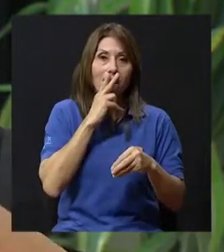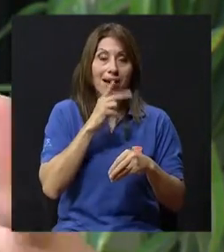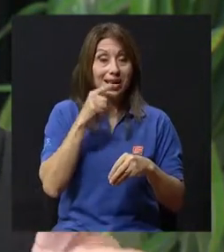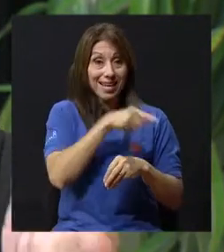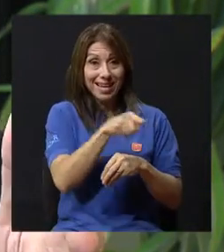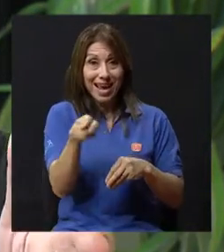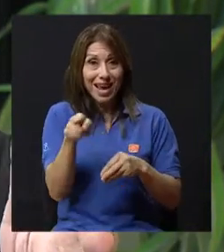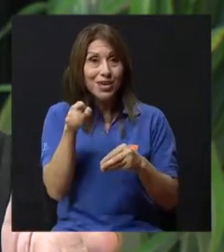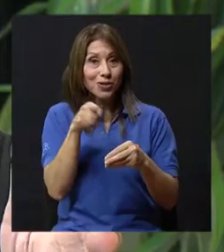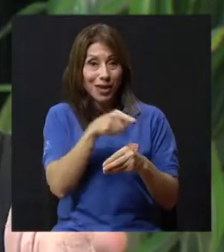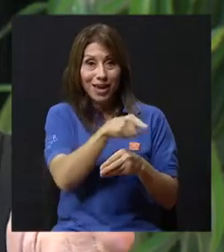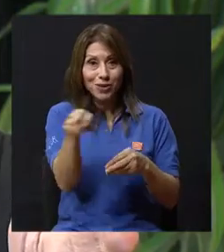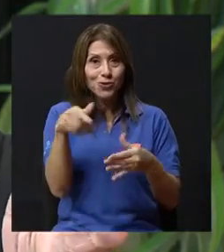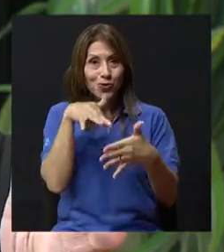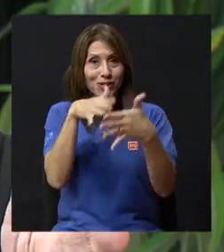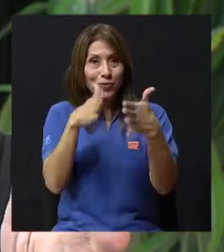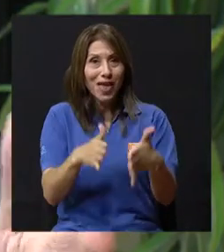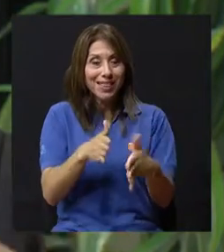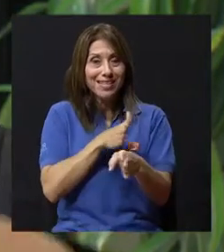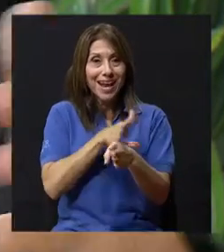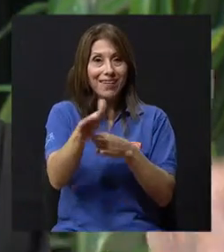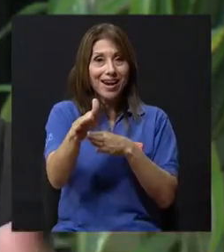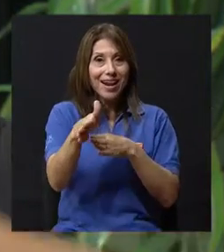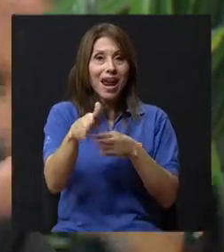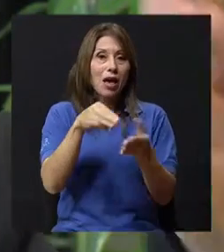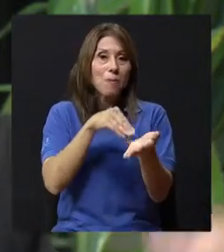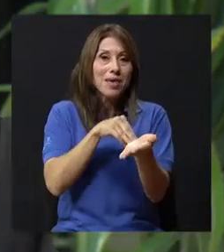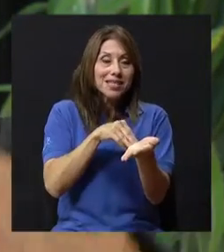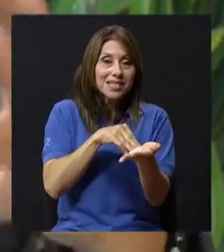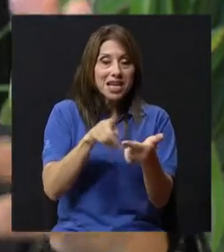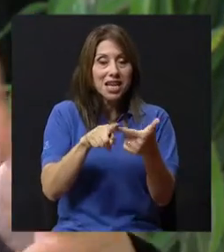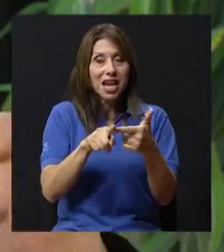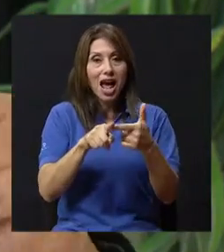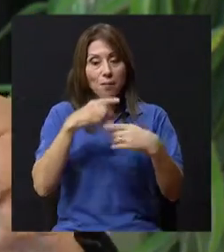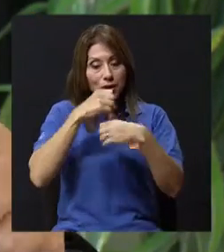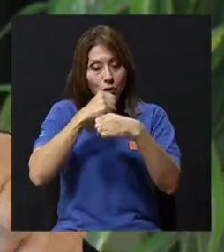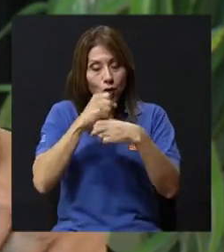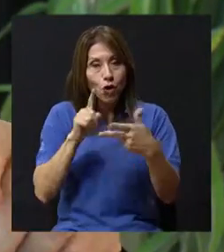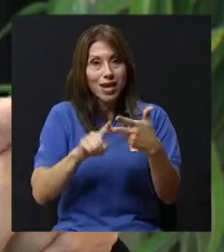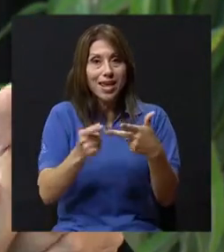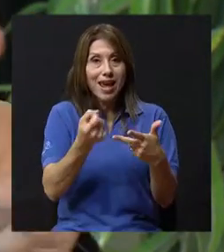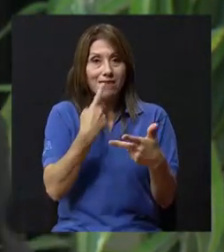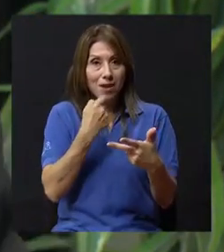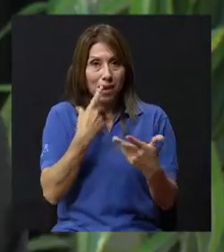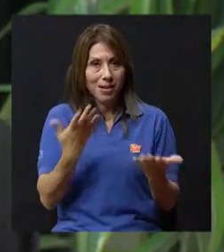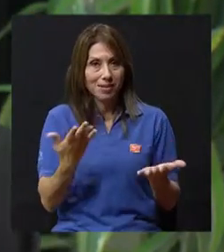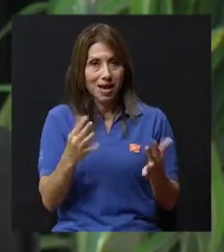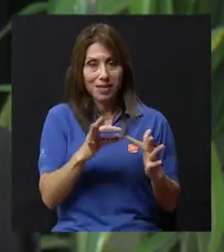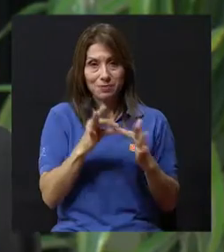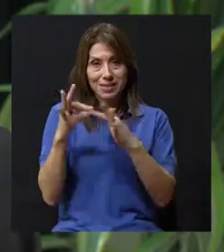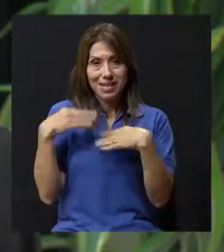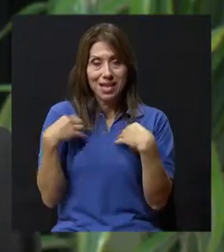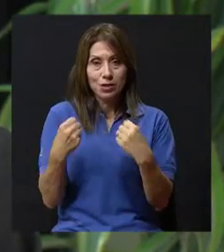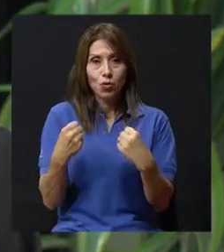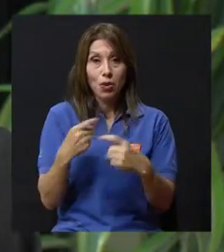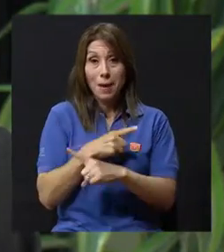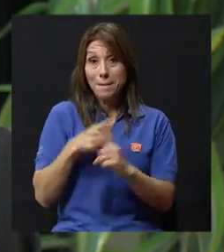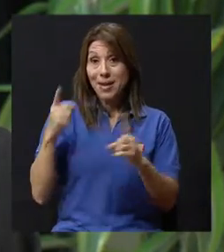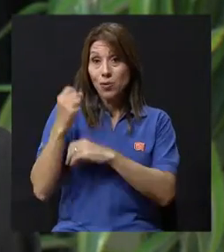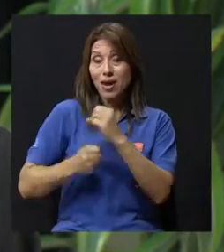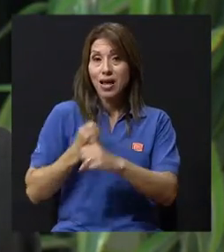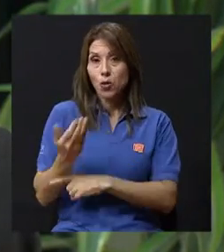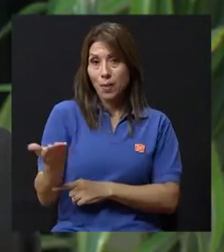estudiantes de las carreras de medicina, microbiología, farmacia, etcétera. Pero en el último estudio que hicimos ahora,